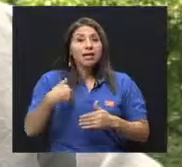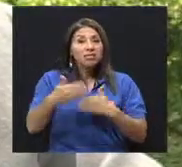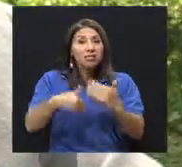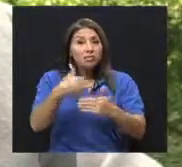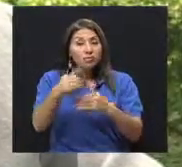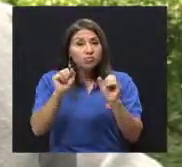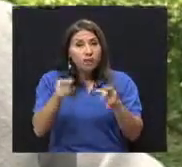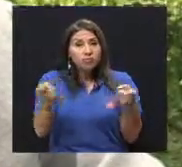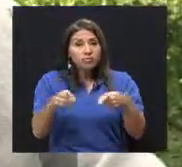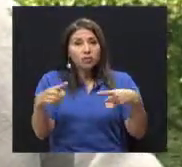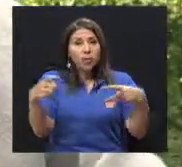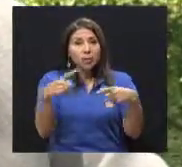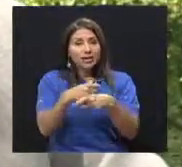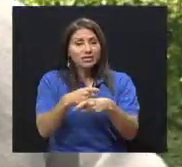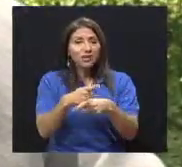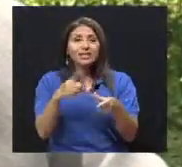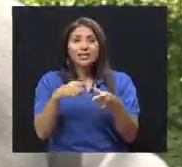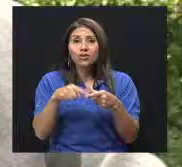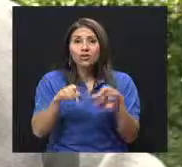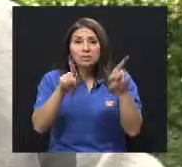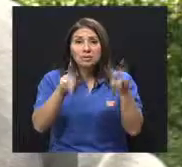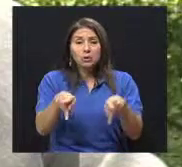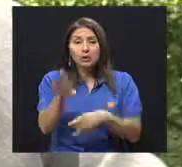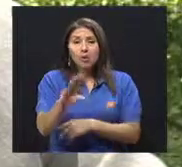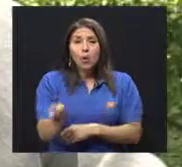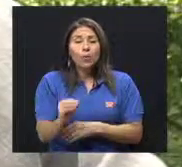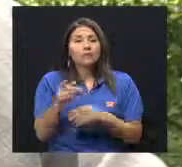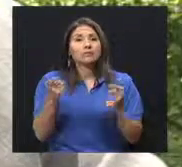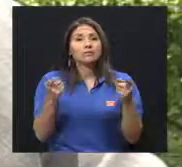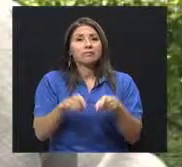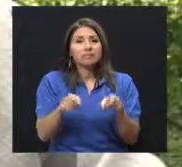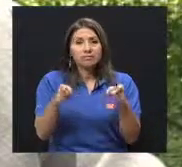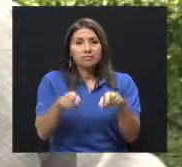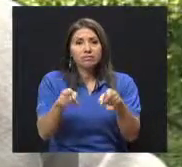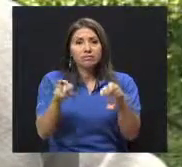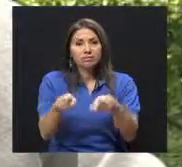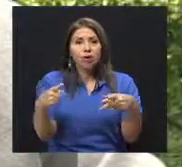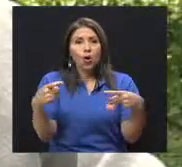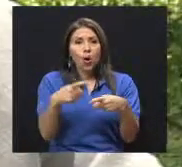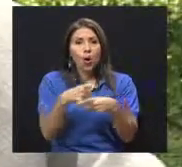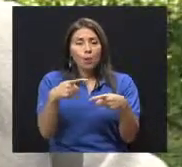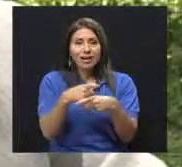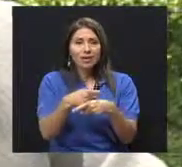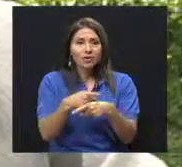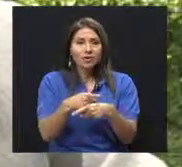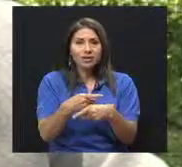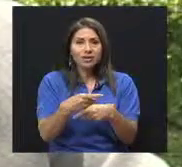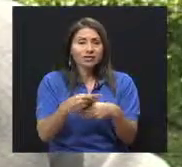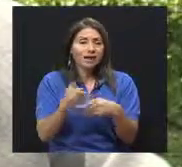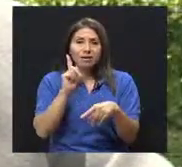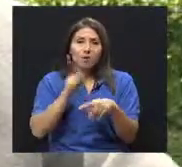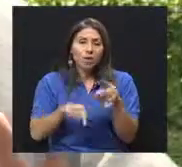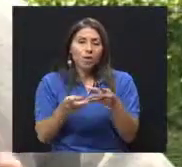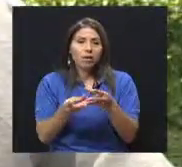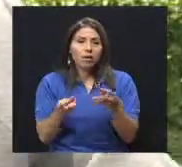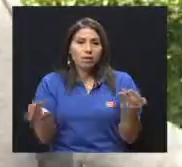entonces vamos a tener complicaciones a muy temprana edad, y complicaciones muchas veces irreversibles.